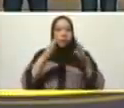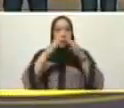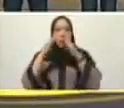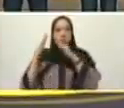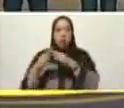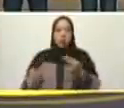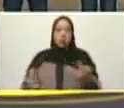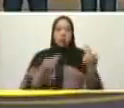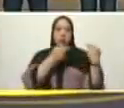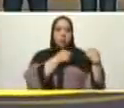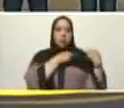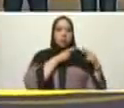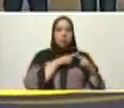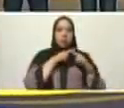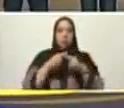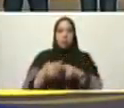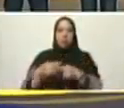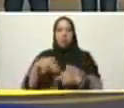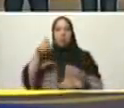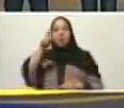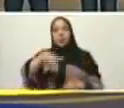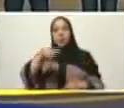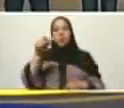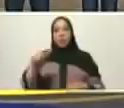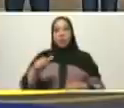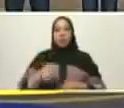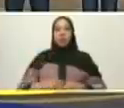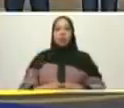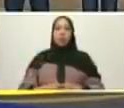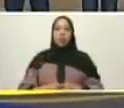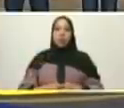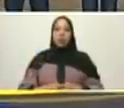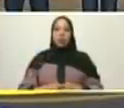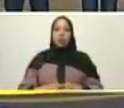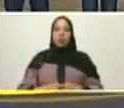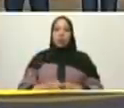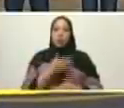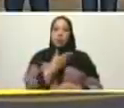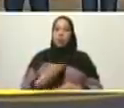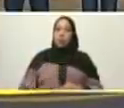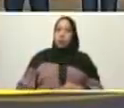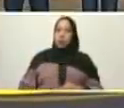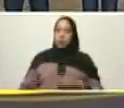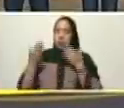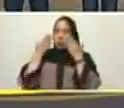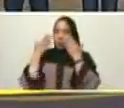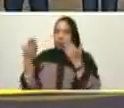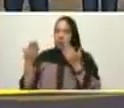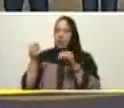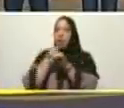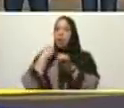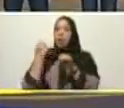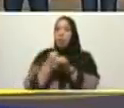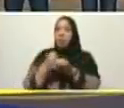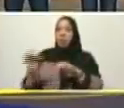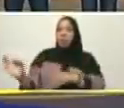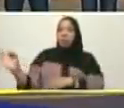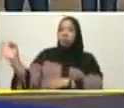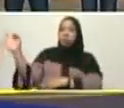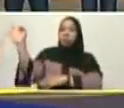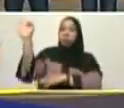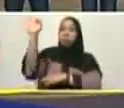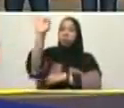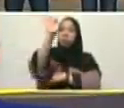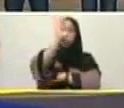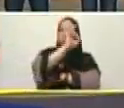transmitirle al ministro Ildemar Villarroel ministro de vivienda el agradecimiento aquí estuvo día y noche nuestro ministro trabajando para